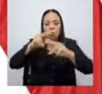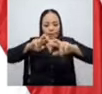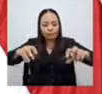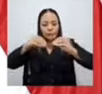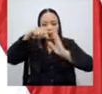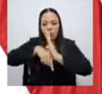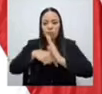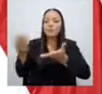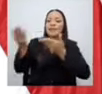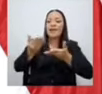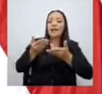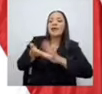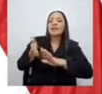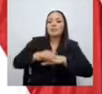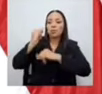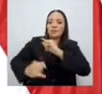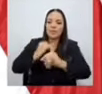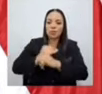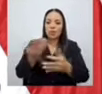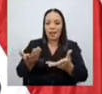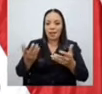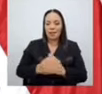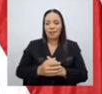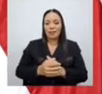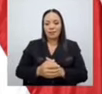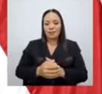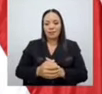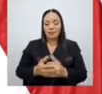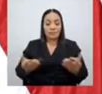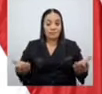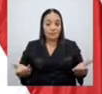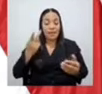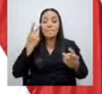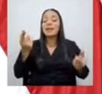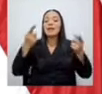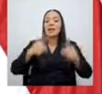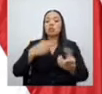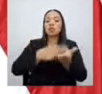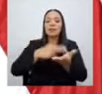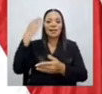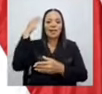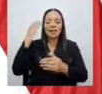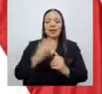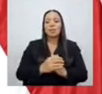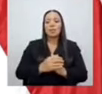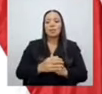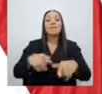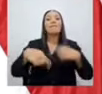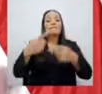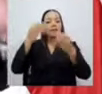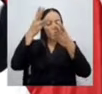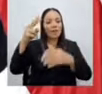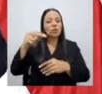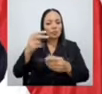Tráigase un experto internacional. Fíjense, en el caso del Hospital de Cartago habrá noticias prontas,